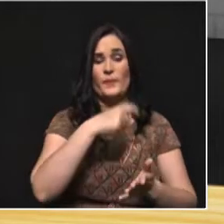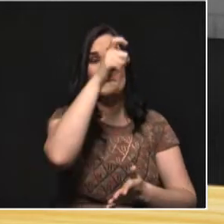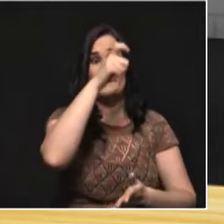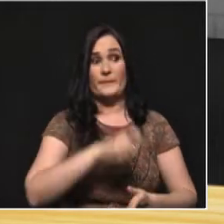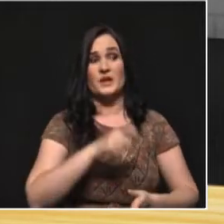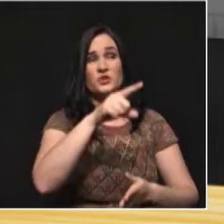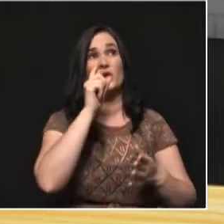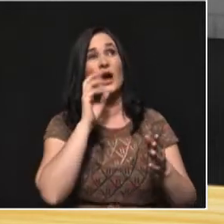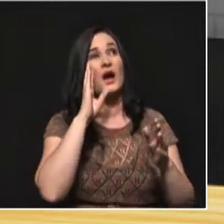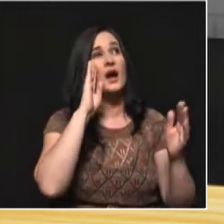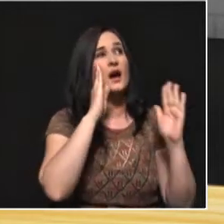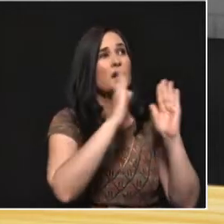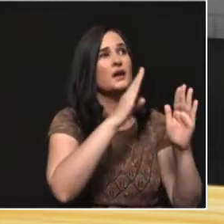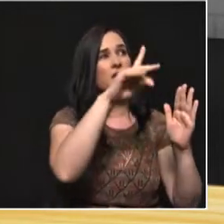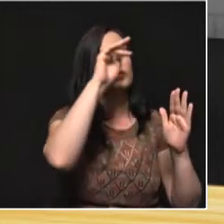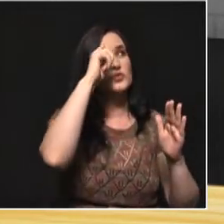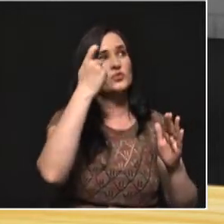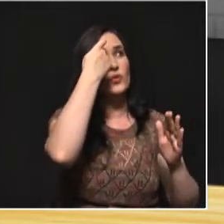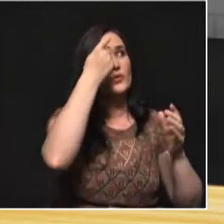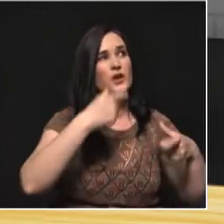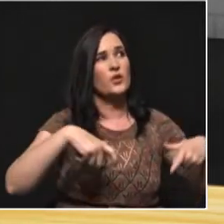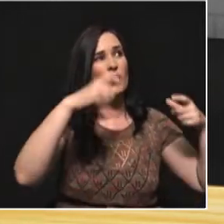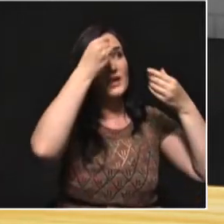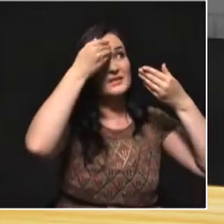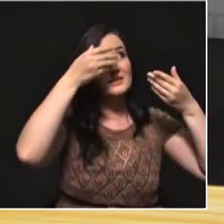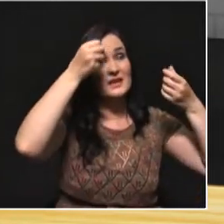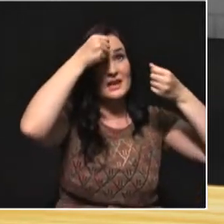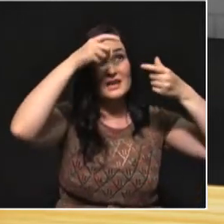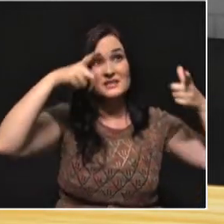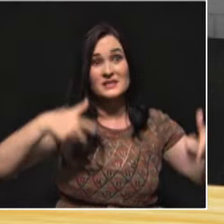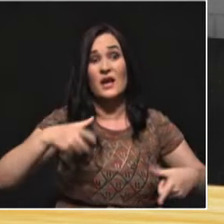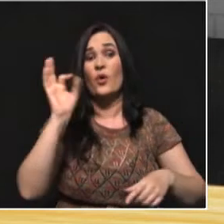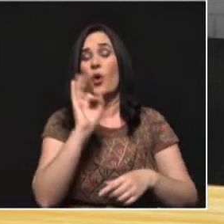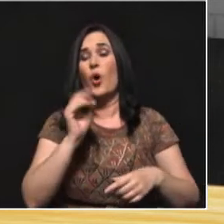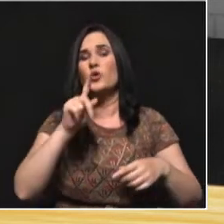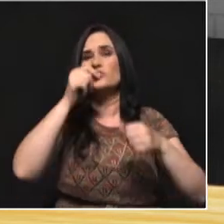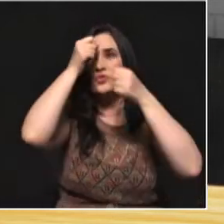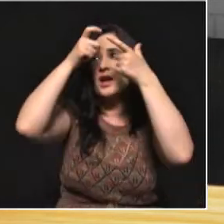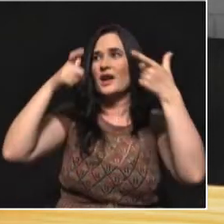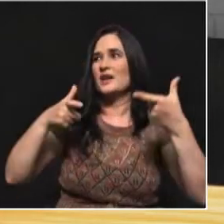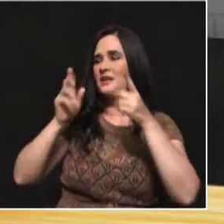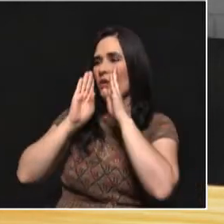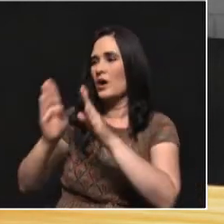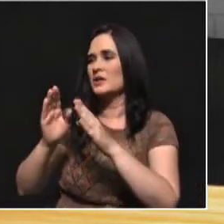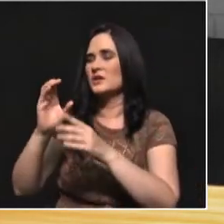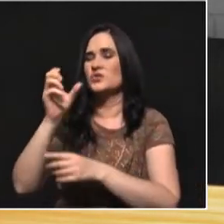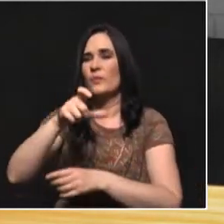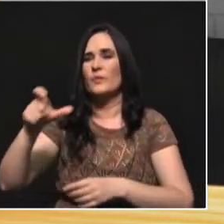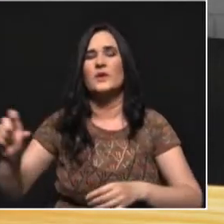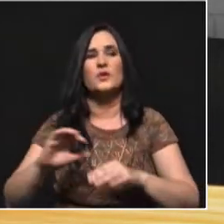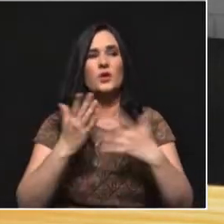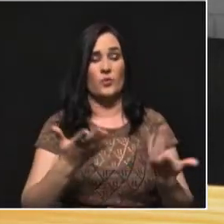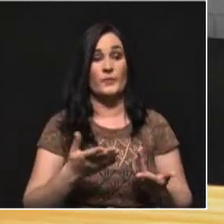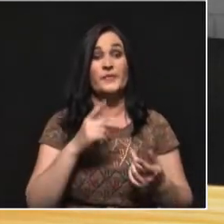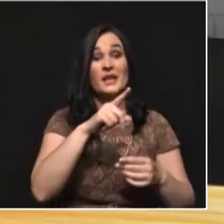el Estado y la cultura política entendida del Estado hacia el ciudadano. Los estudios tradicionales nos dicen que el Estado debe